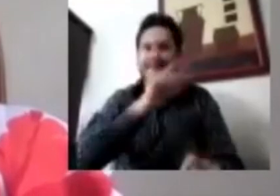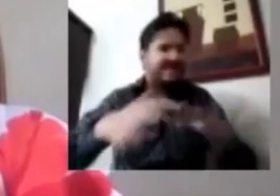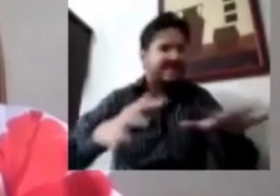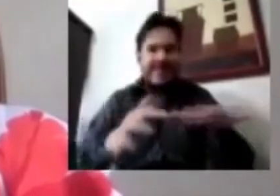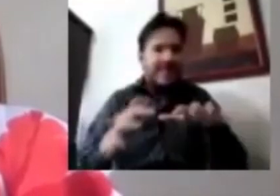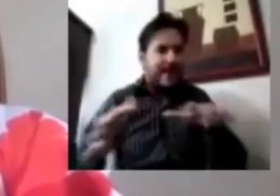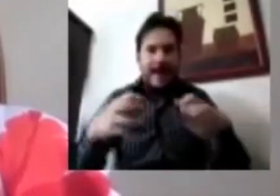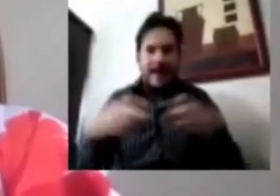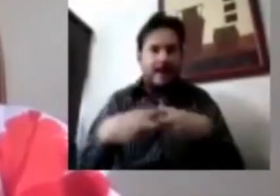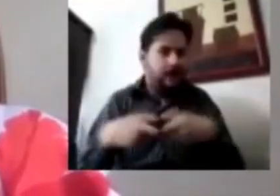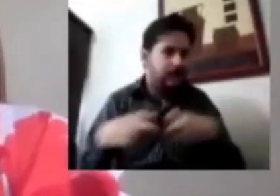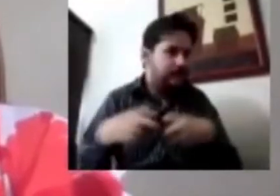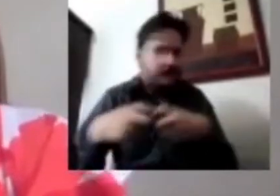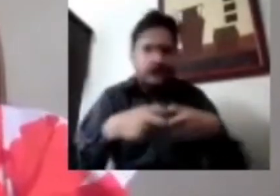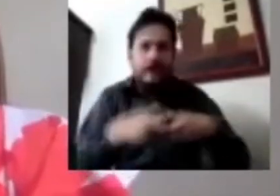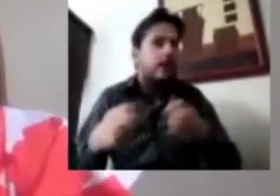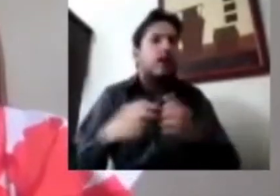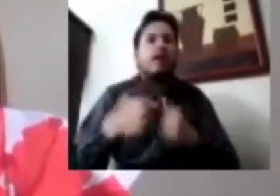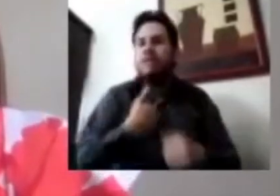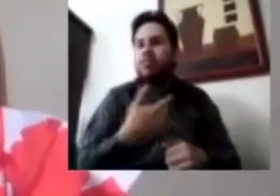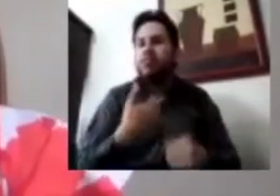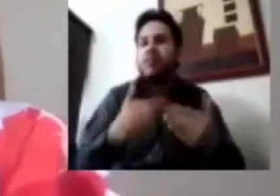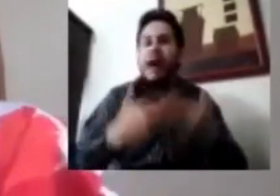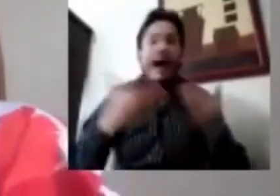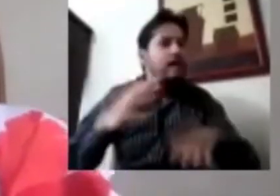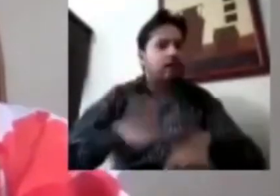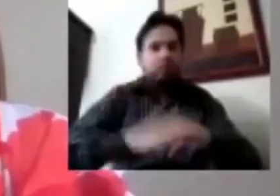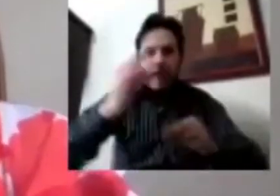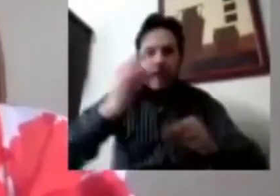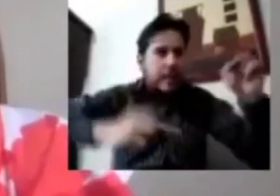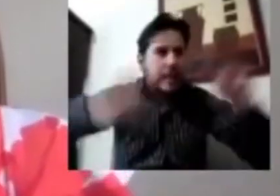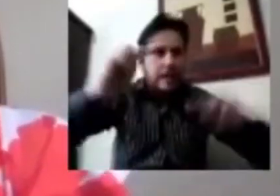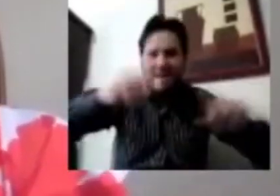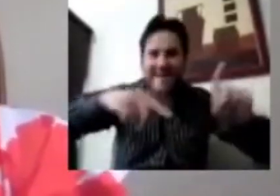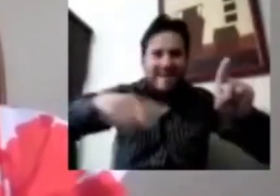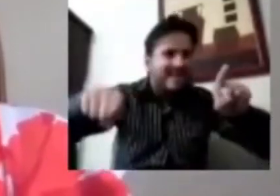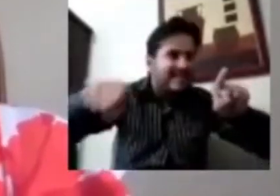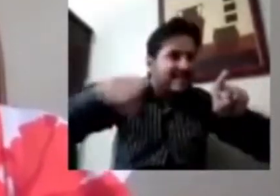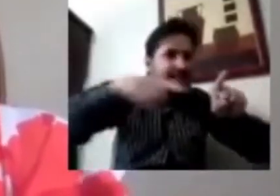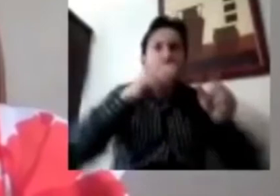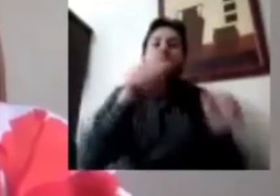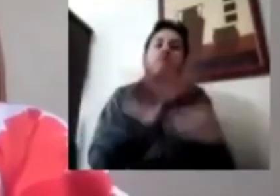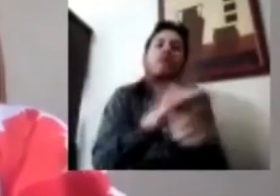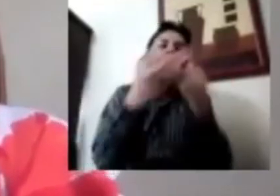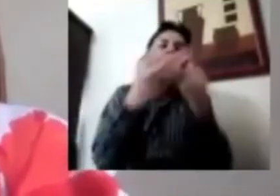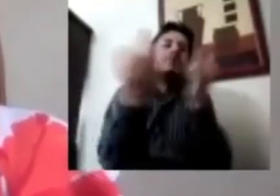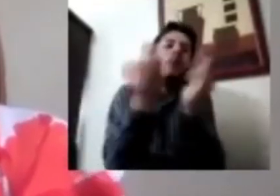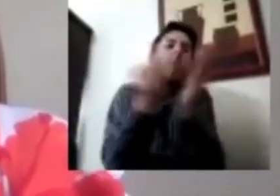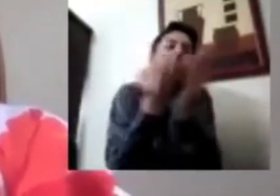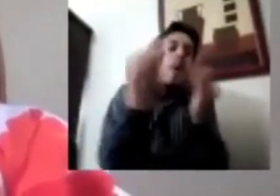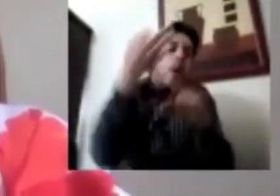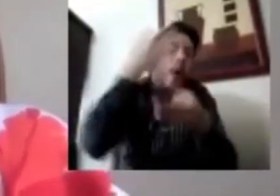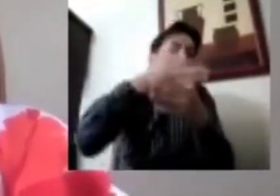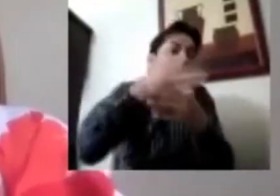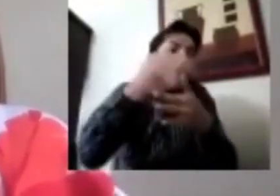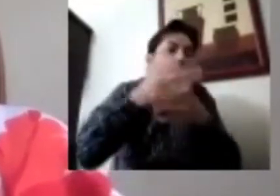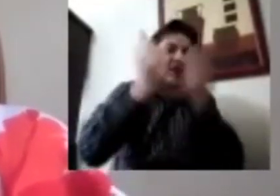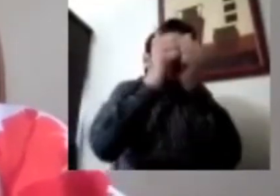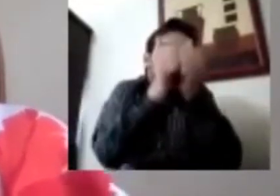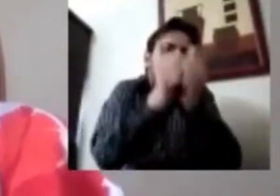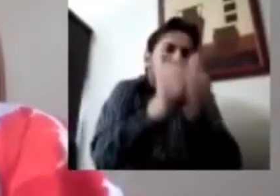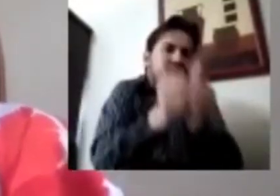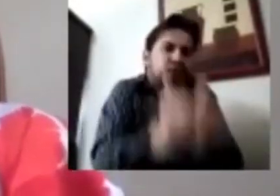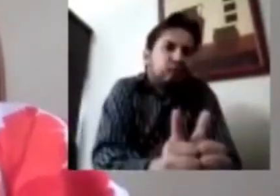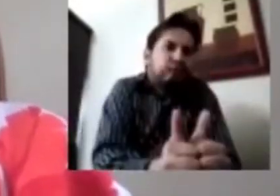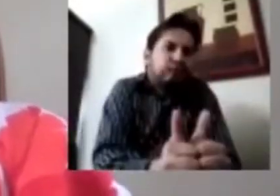niveles de ansiedad y depresión que son más altos ahora en esta crisis sanitaria que lo que normalmente son en épocas